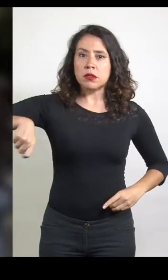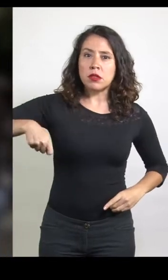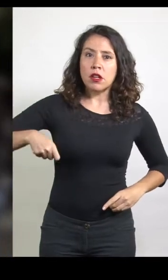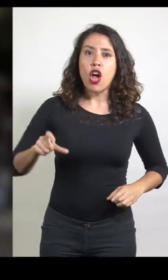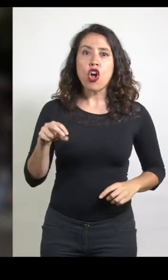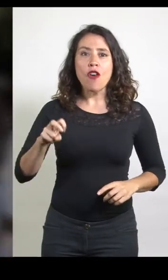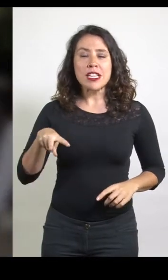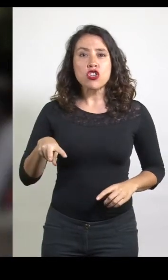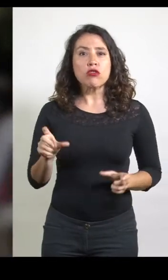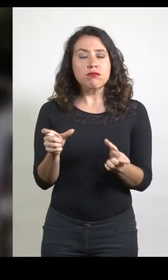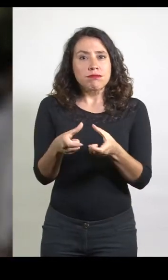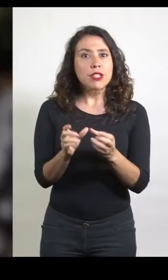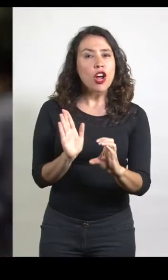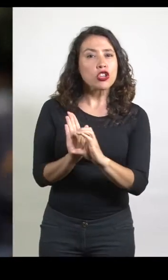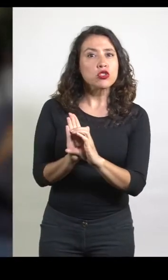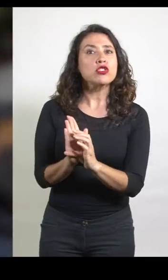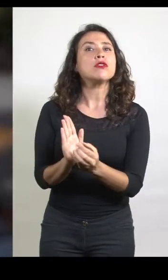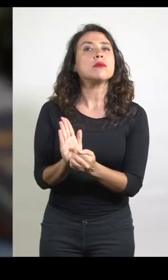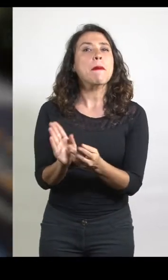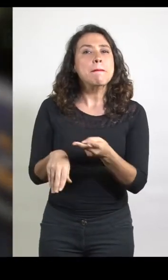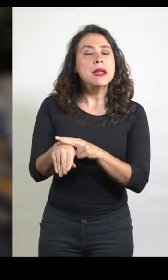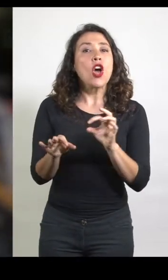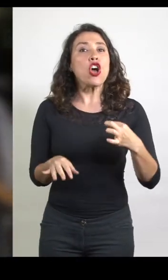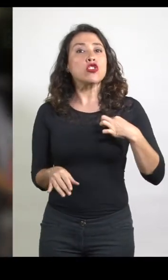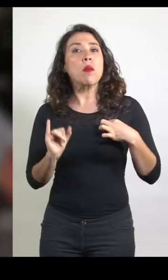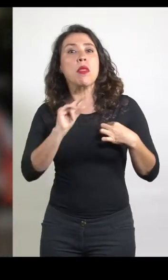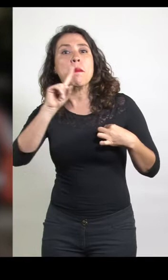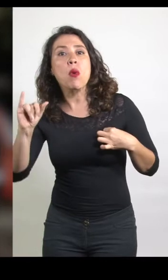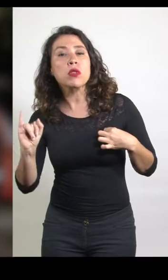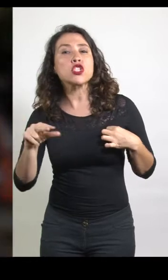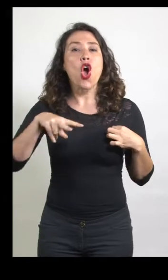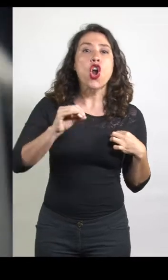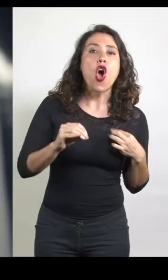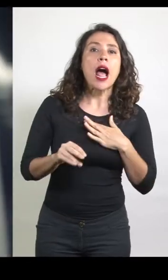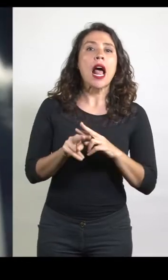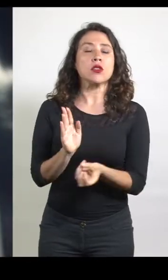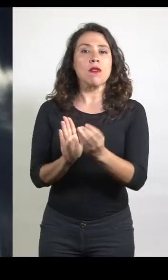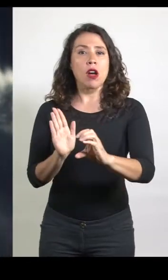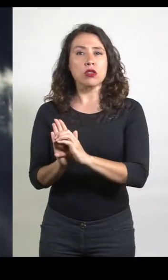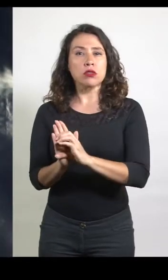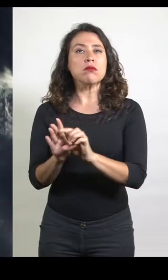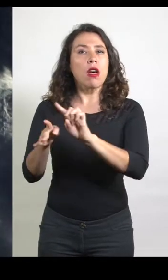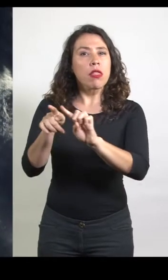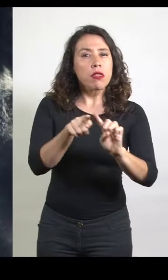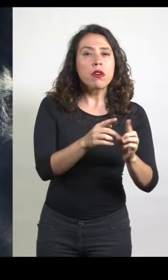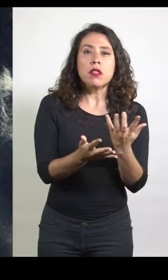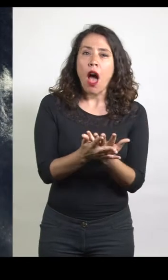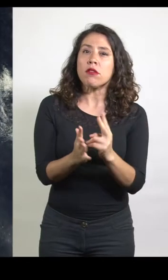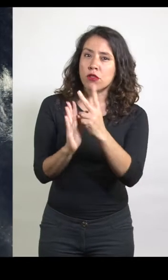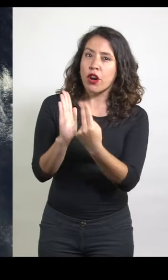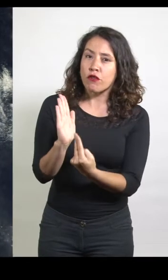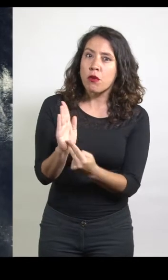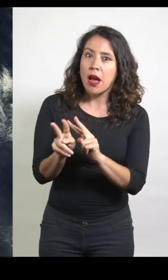Convención Constituyente Mixta o la posibilidad de que la ciudadanía elija por medio de un plebiscito. Numerosas han sido las